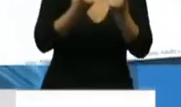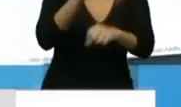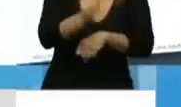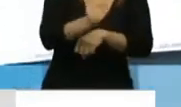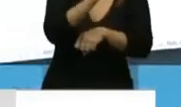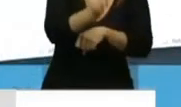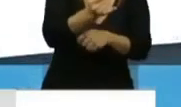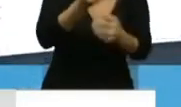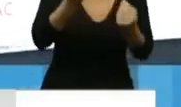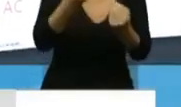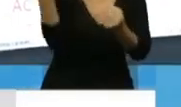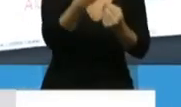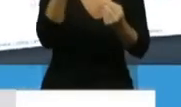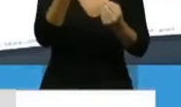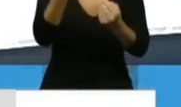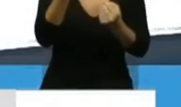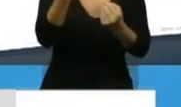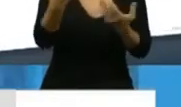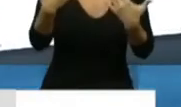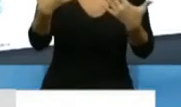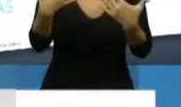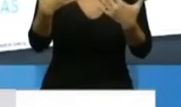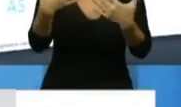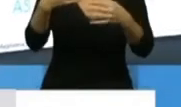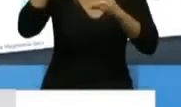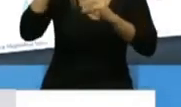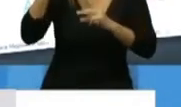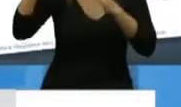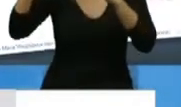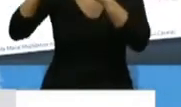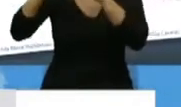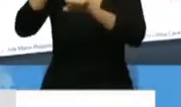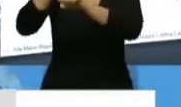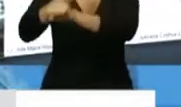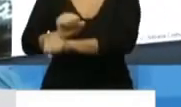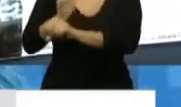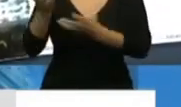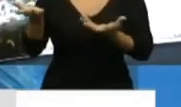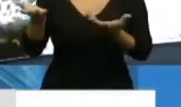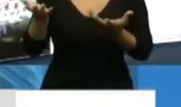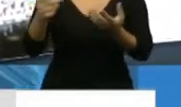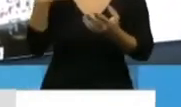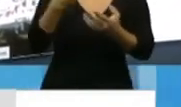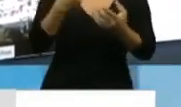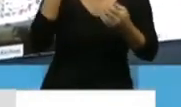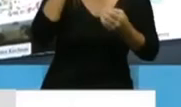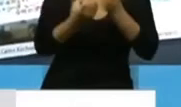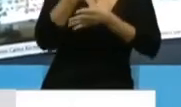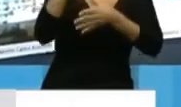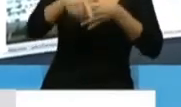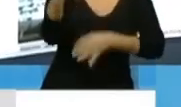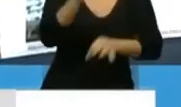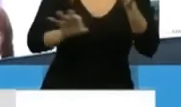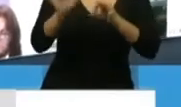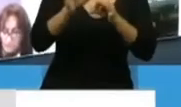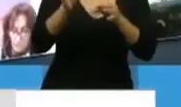permiten a nosotros llevar a cabo el aislamiento social obligatorio, va destinado a este proyecto de ley que